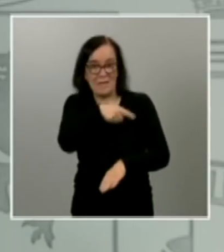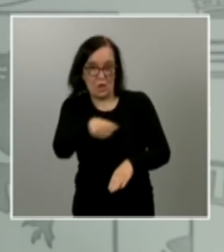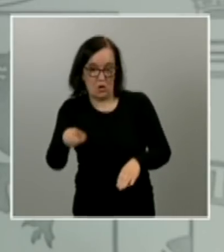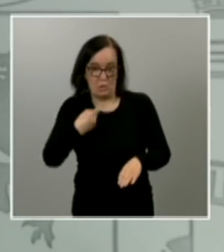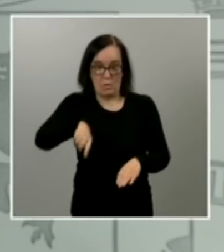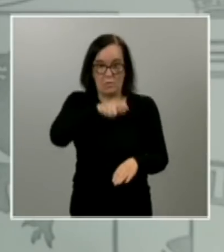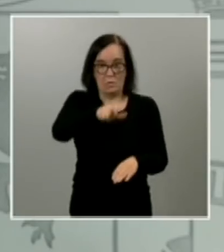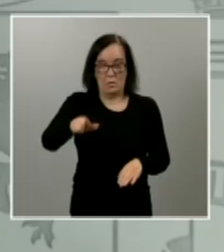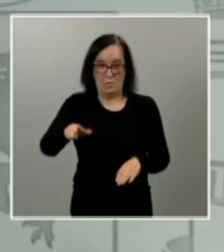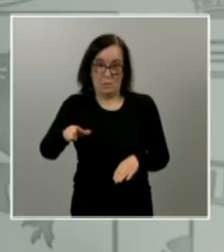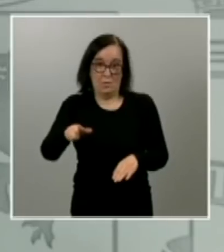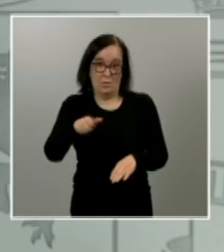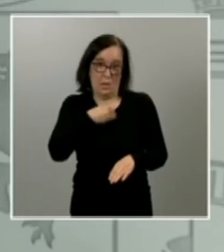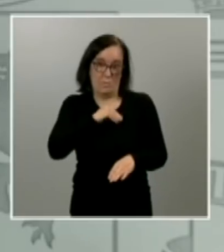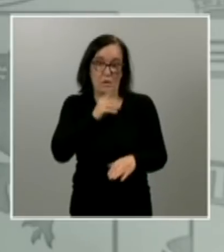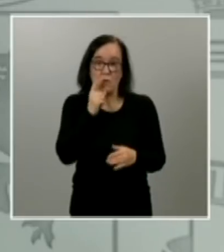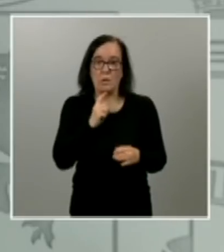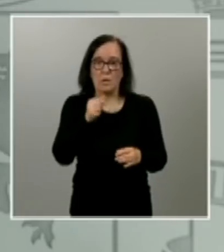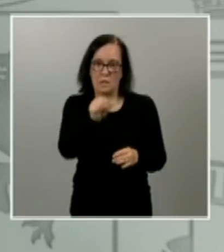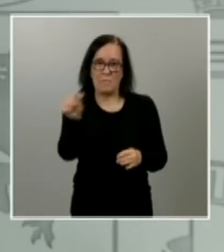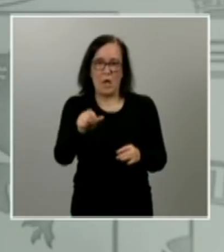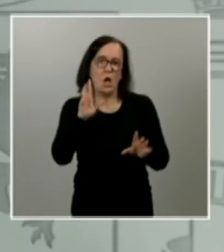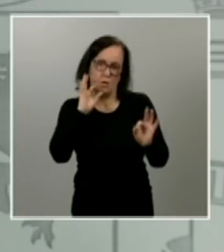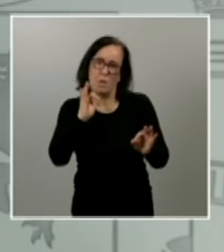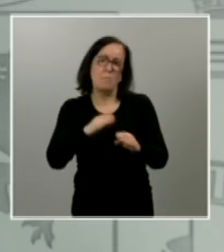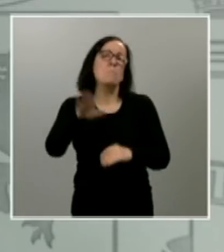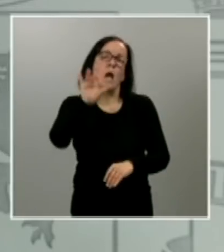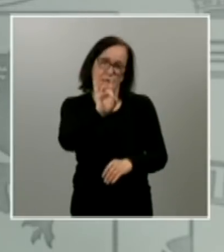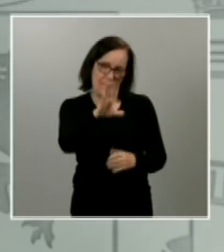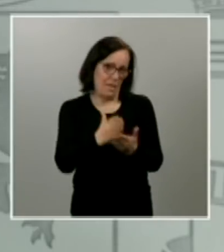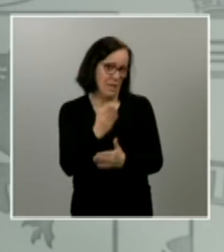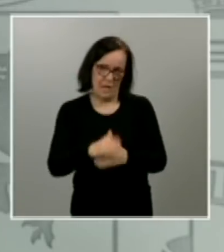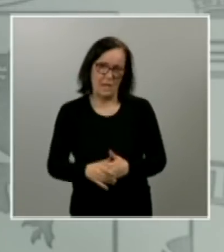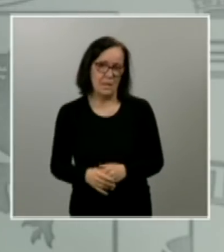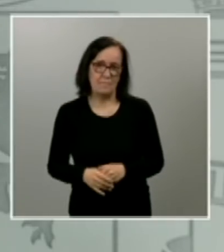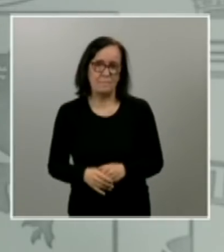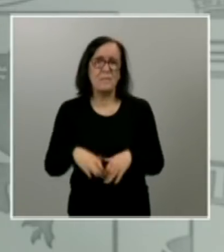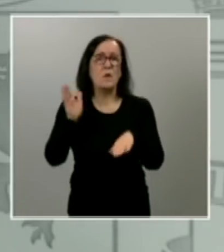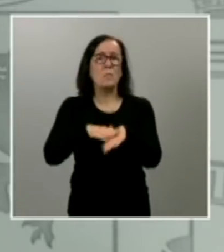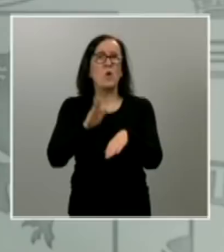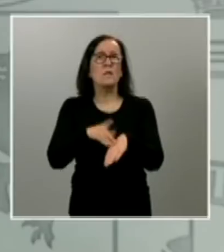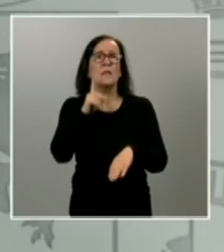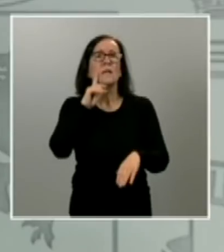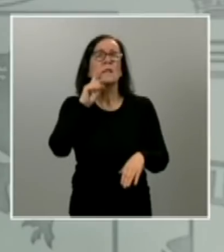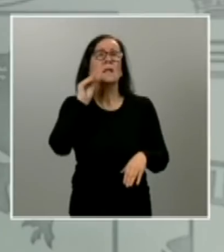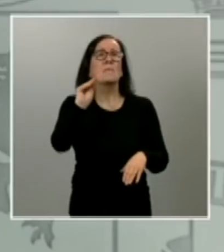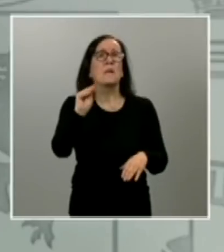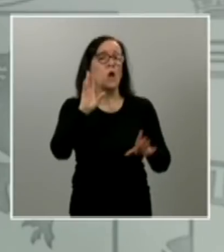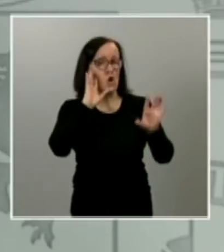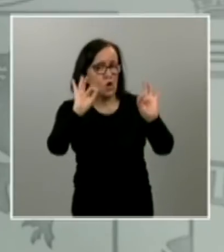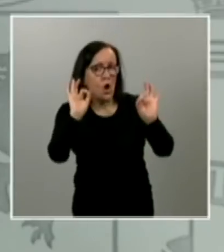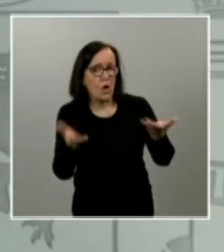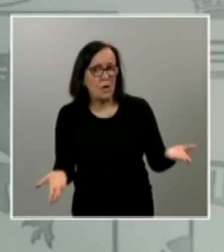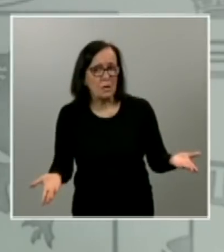largo de las próximas semanas pero van a ser lógicamente más de 15 días ¿por qué entonces la pregunta es muy razonable? ¿por qué entonces no